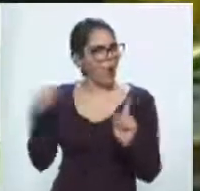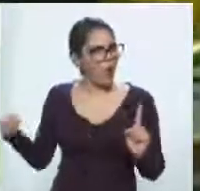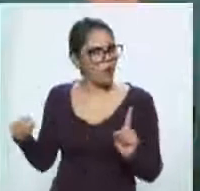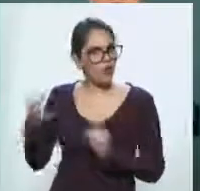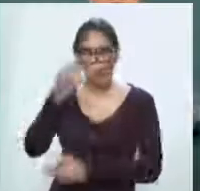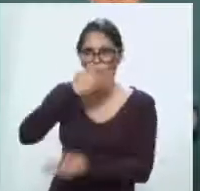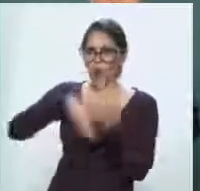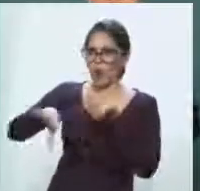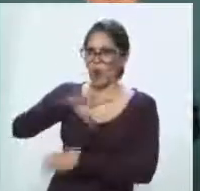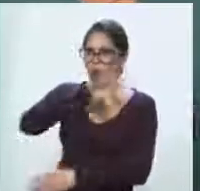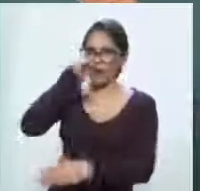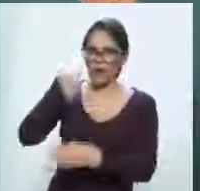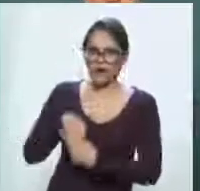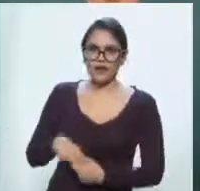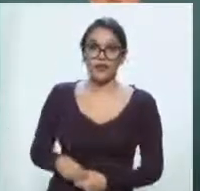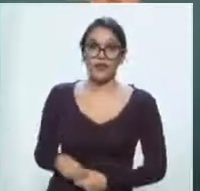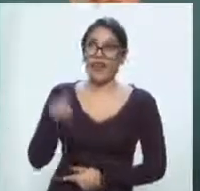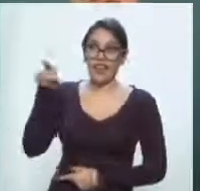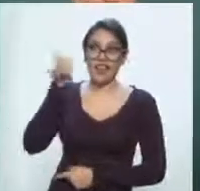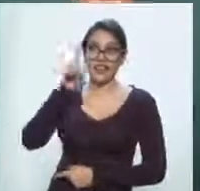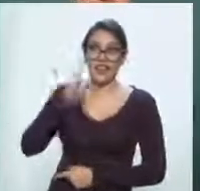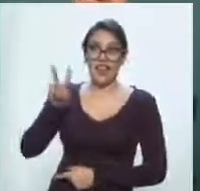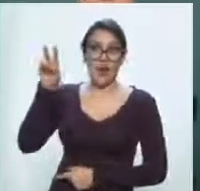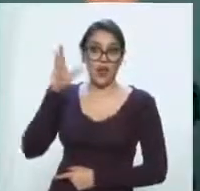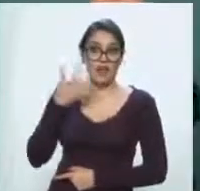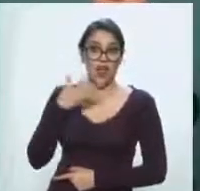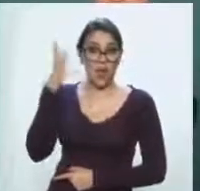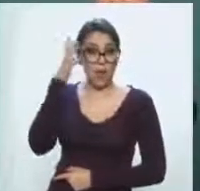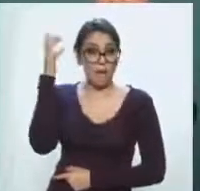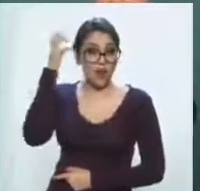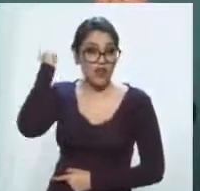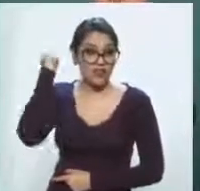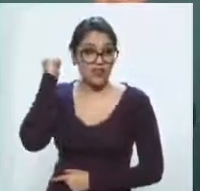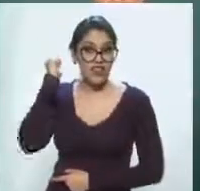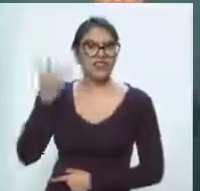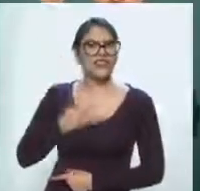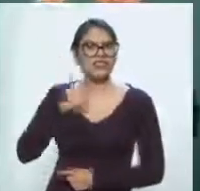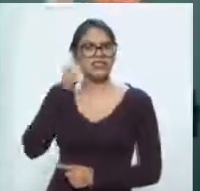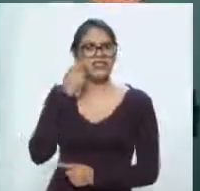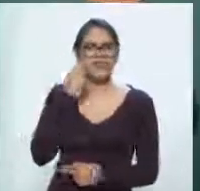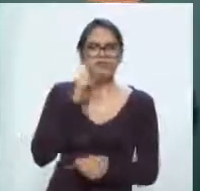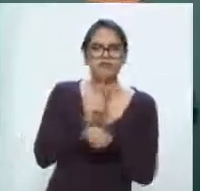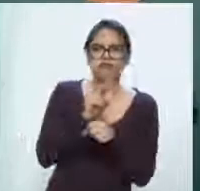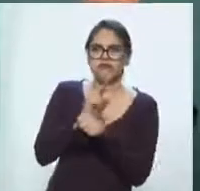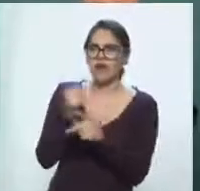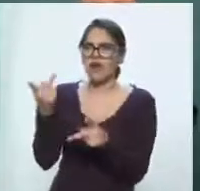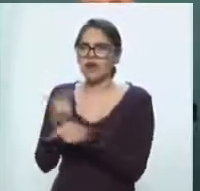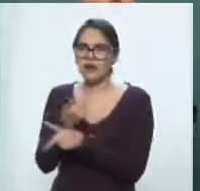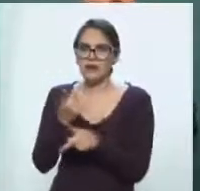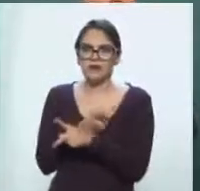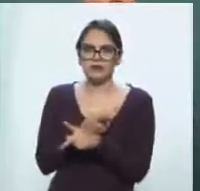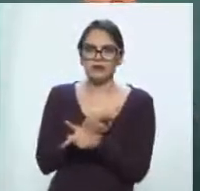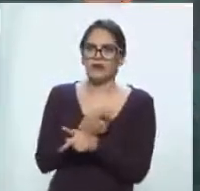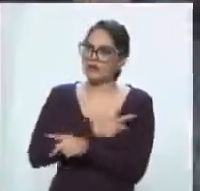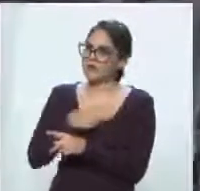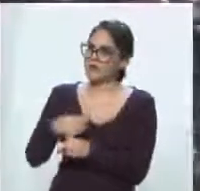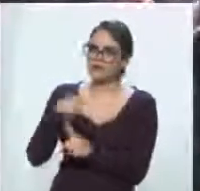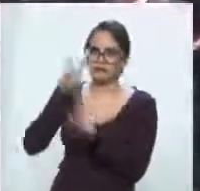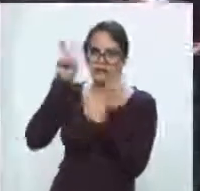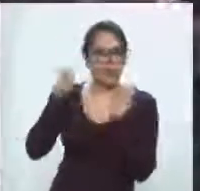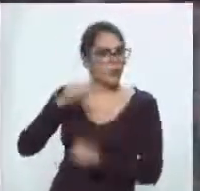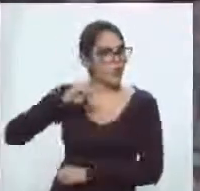fronteras. El viernes, en Morelos, el gran pendiente de la seguridad, con un tema de urgencia casi soslayado.